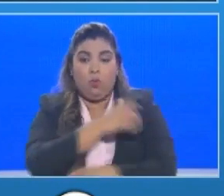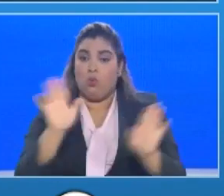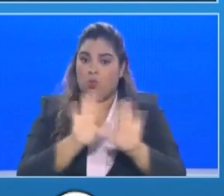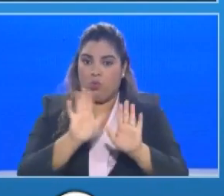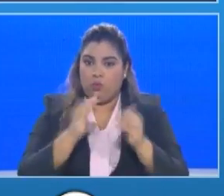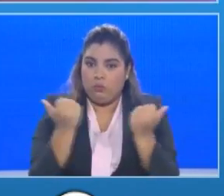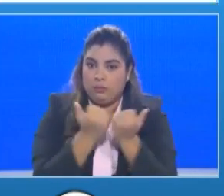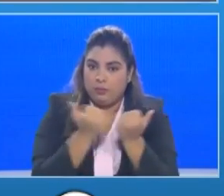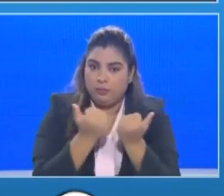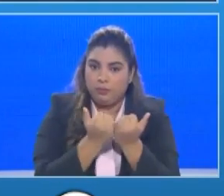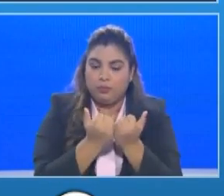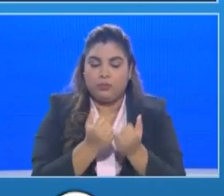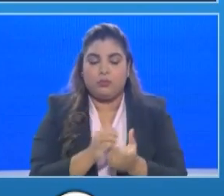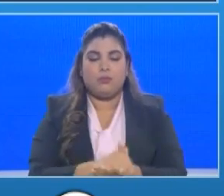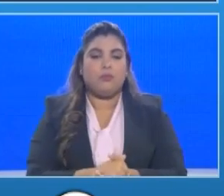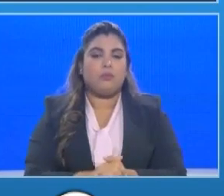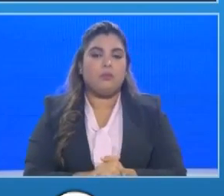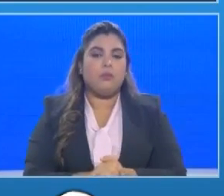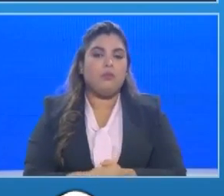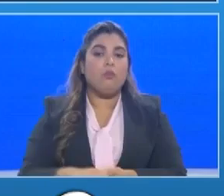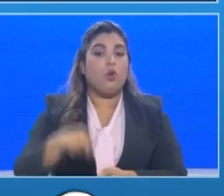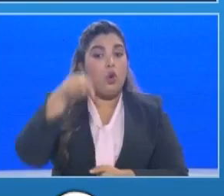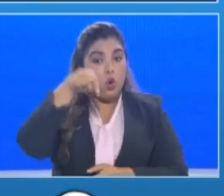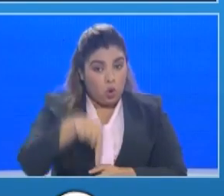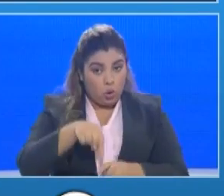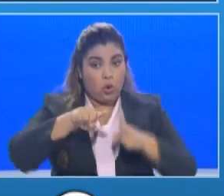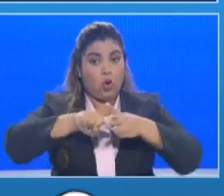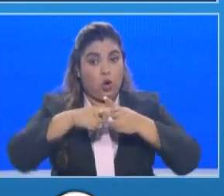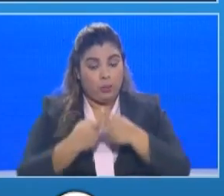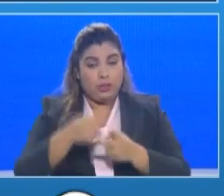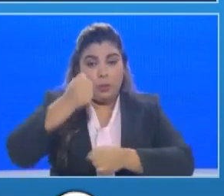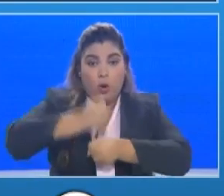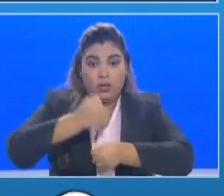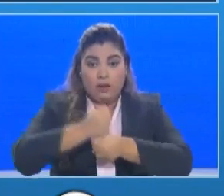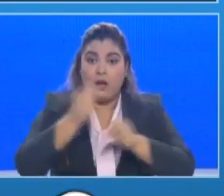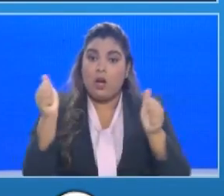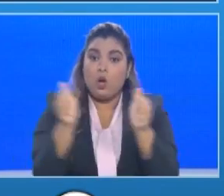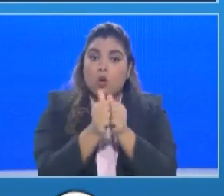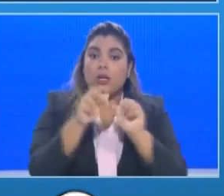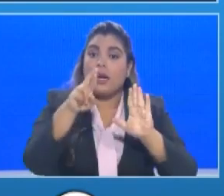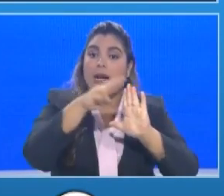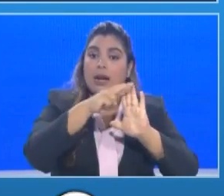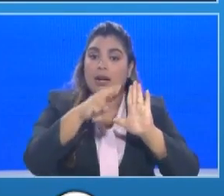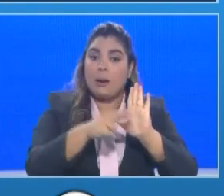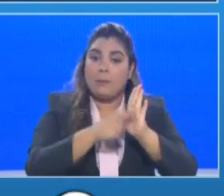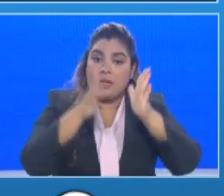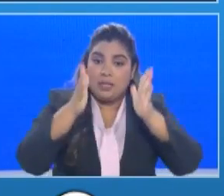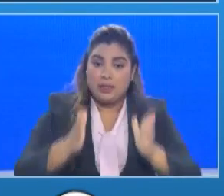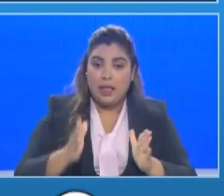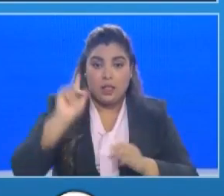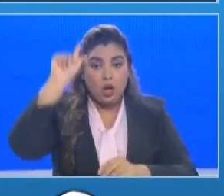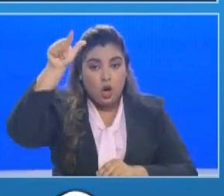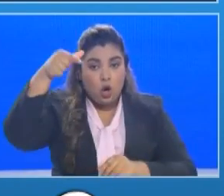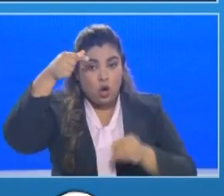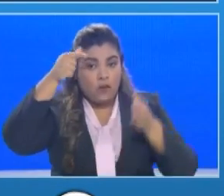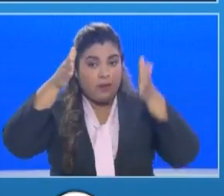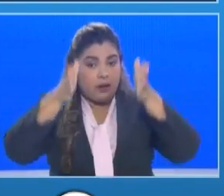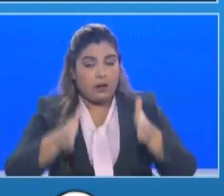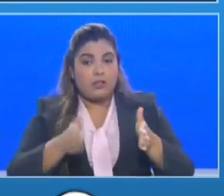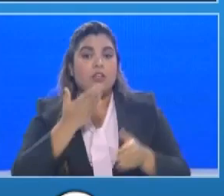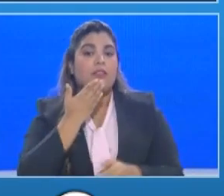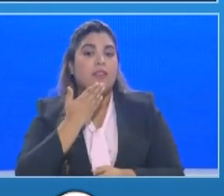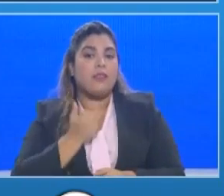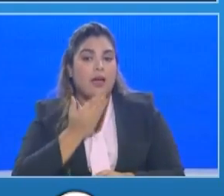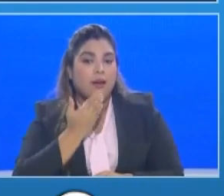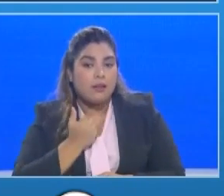con los representantes de no solamente de la gobernación de Darien sino con